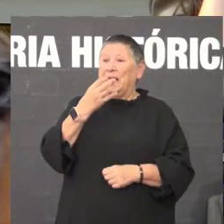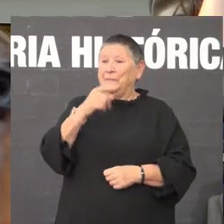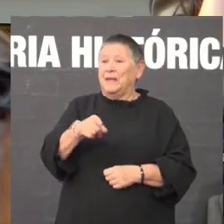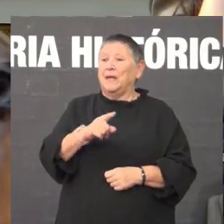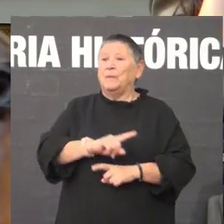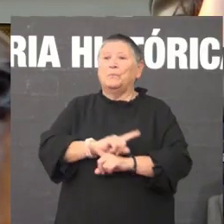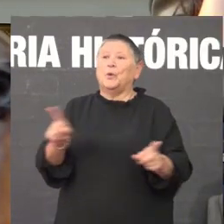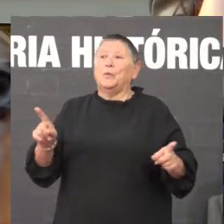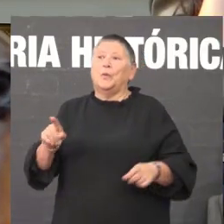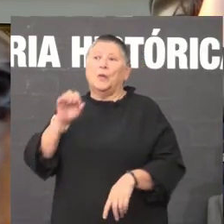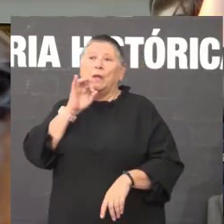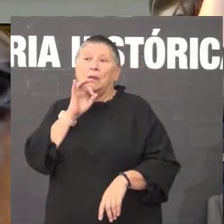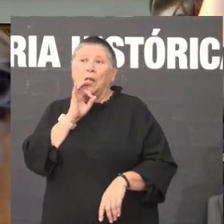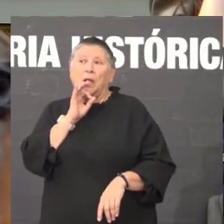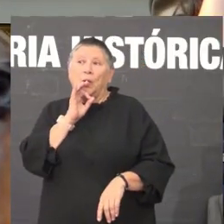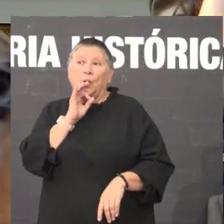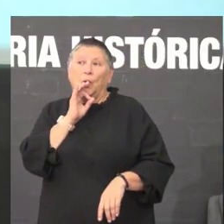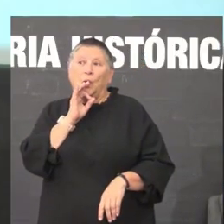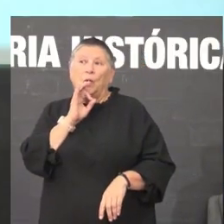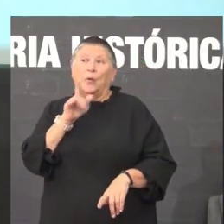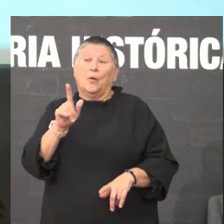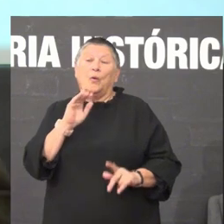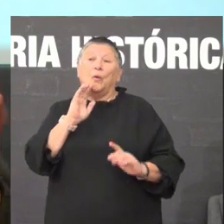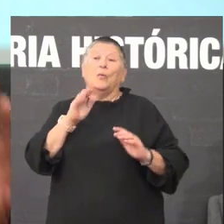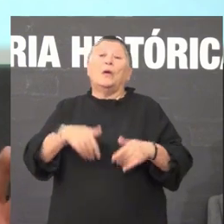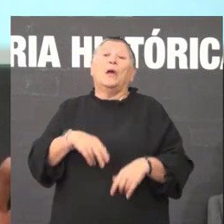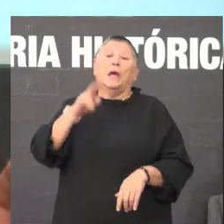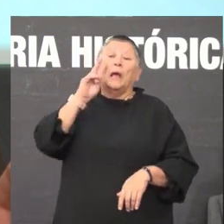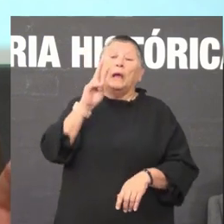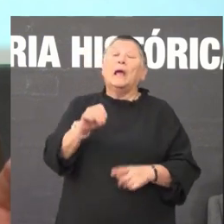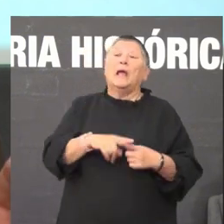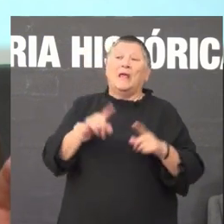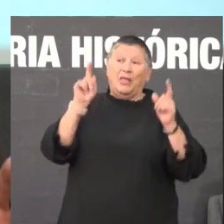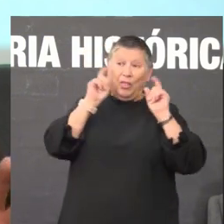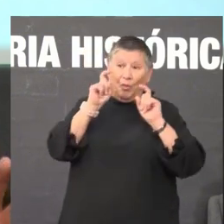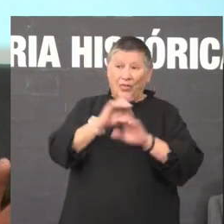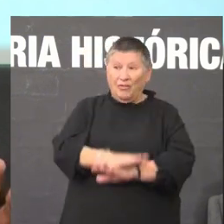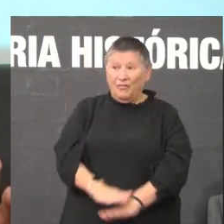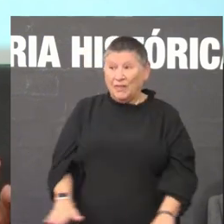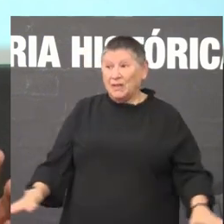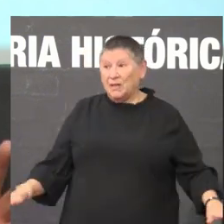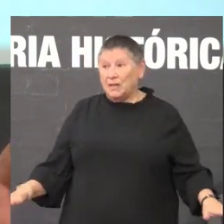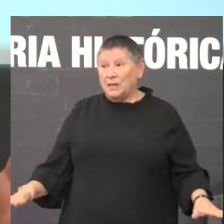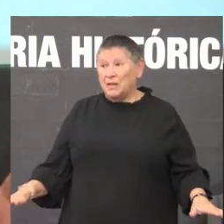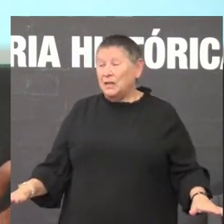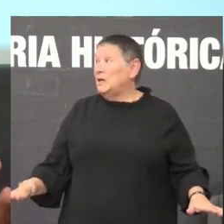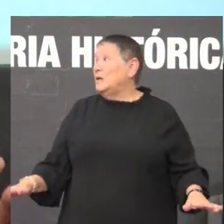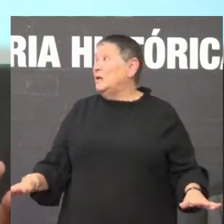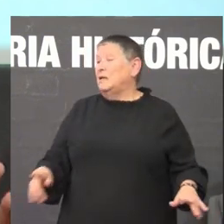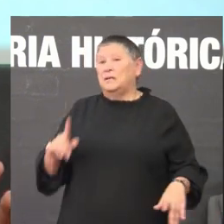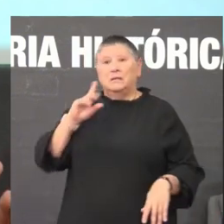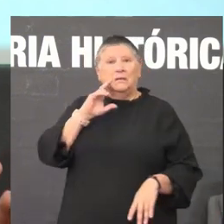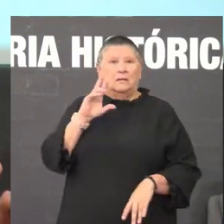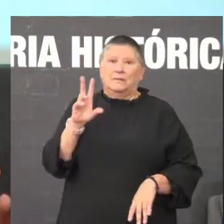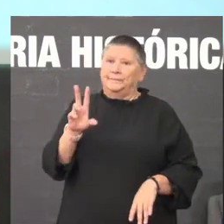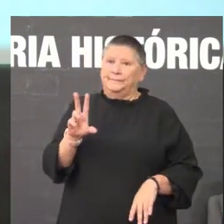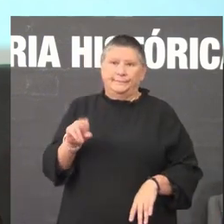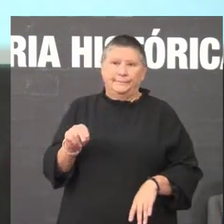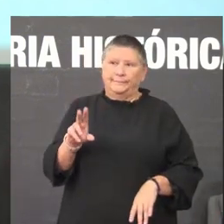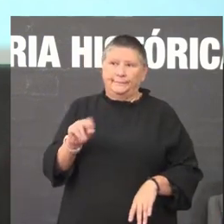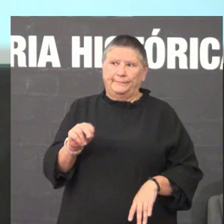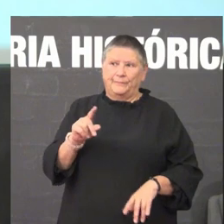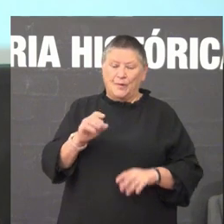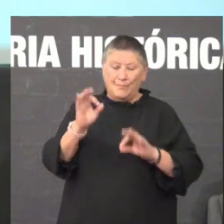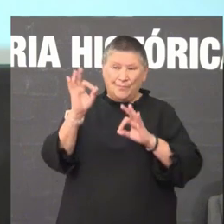verdade mas se imos ver con que nos encontramos educación infantil é unha barbaridade a